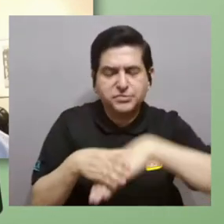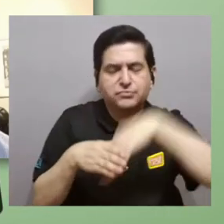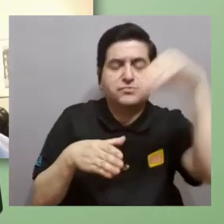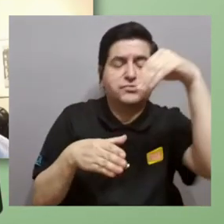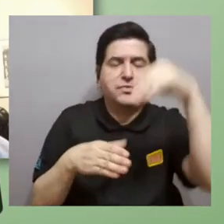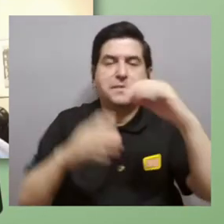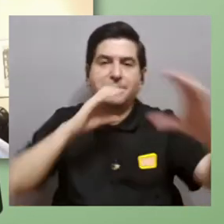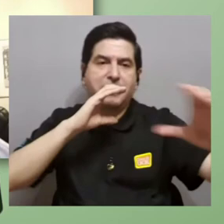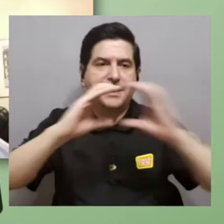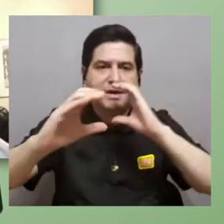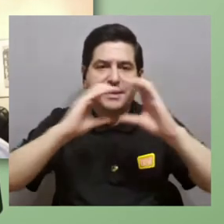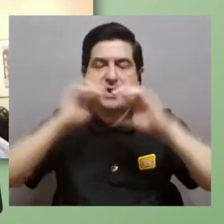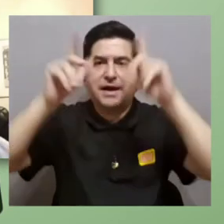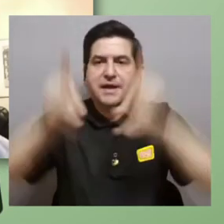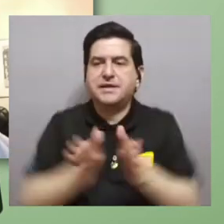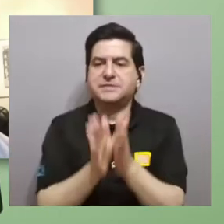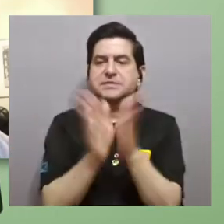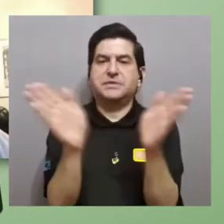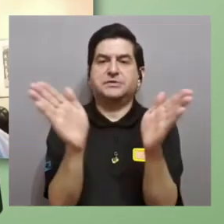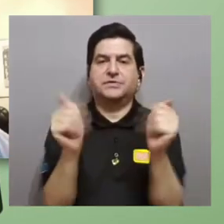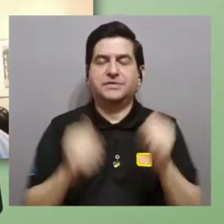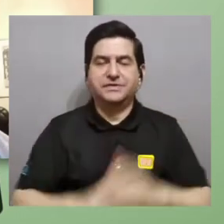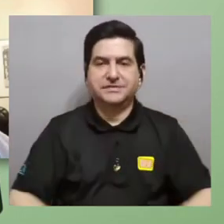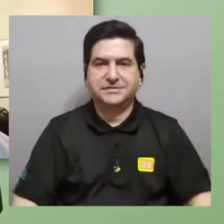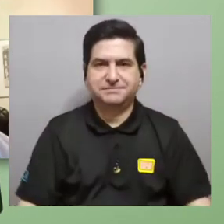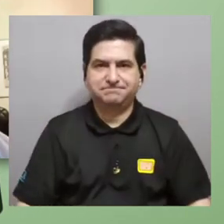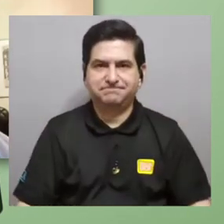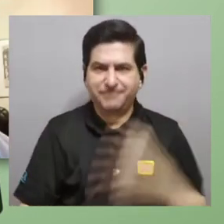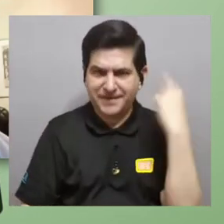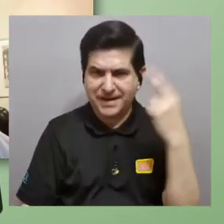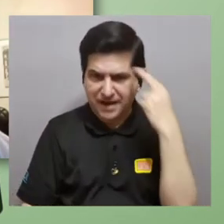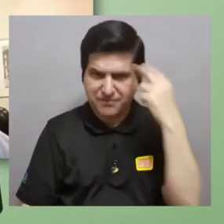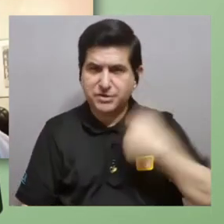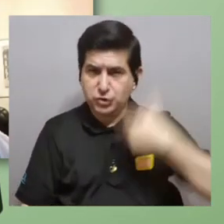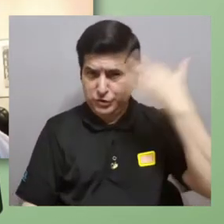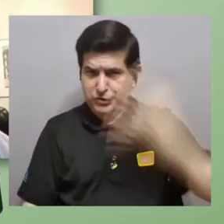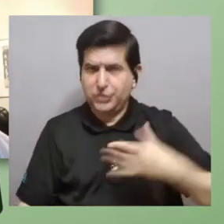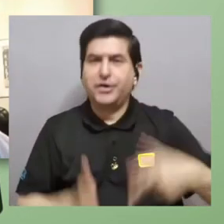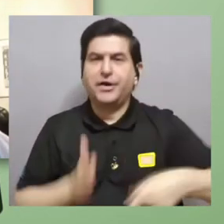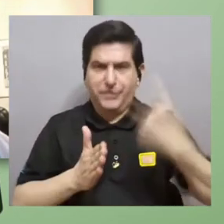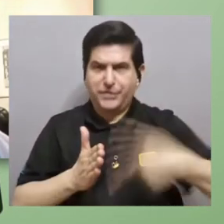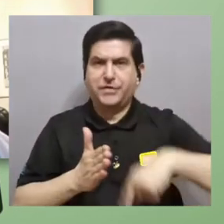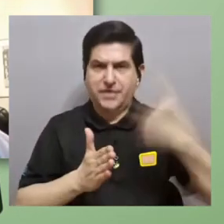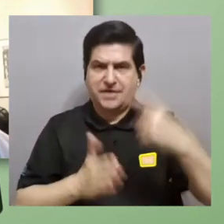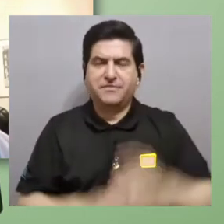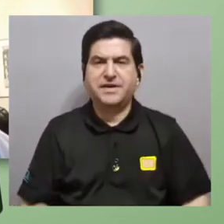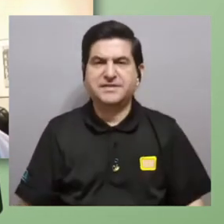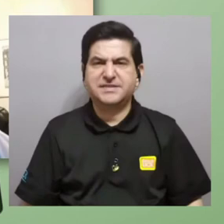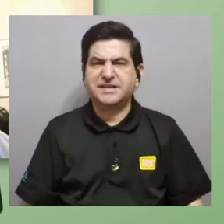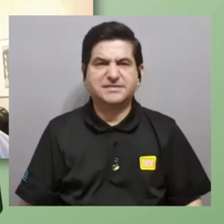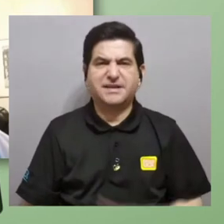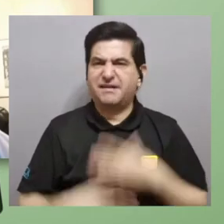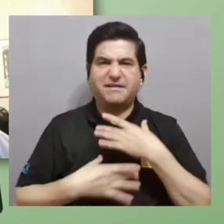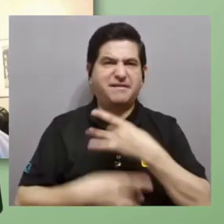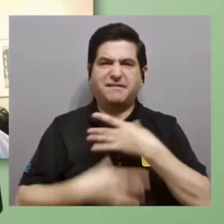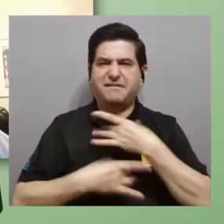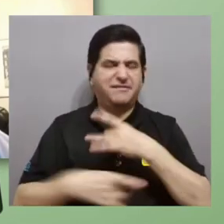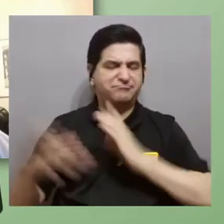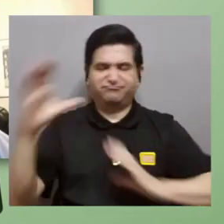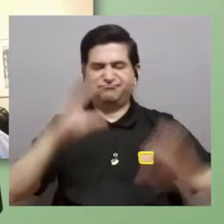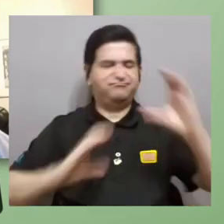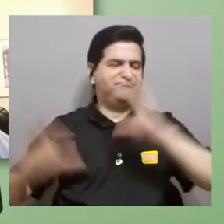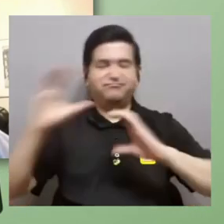transmitirla al público general porque sí me parece que a veces se da un desapego hacia la ciencia